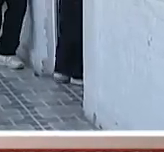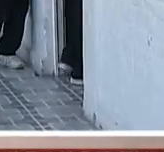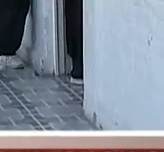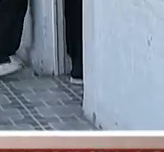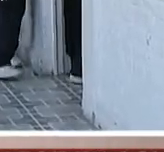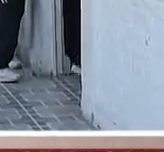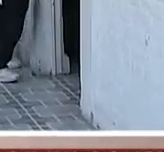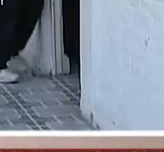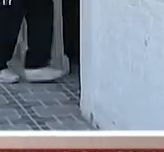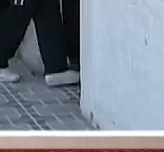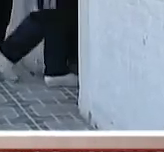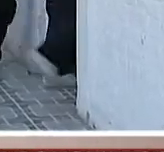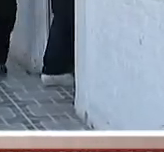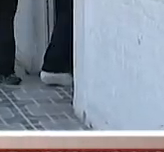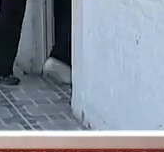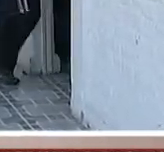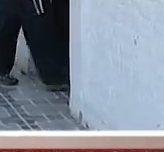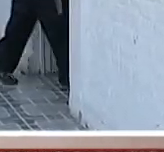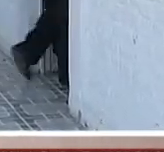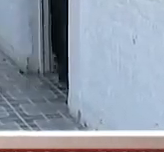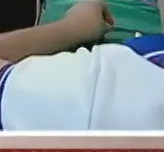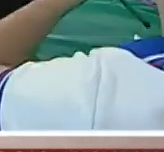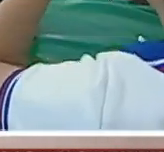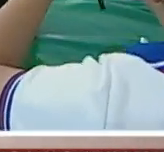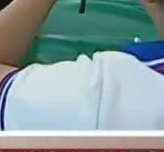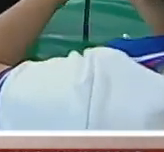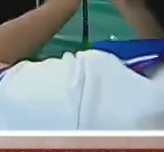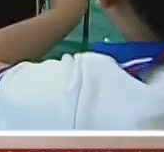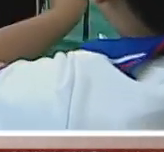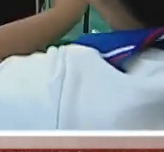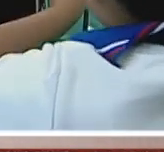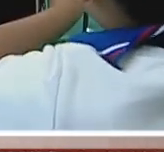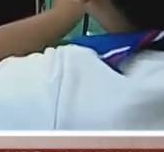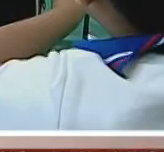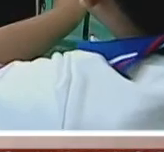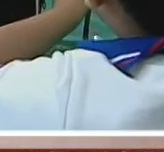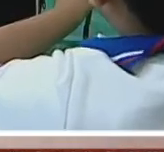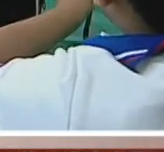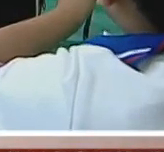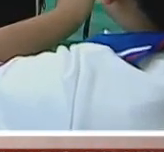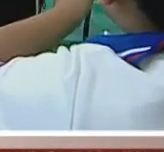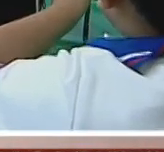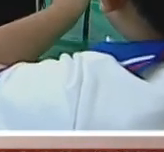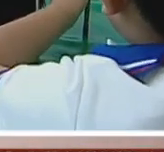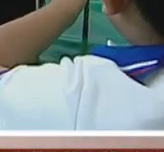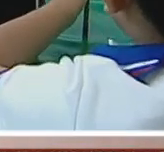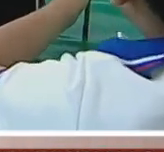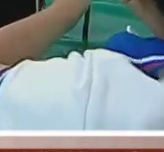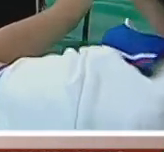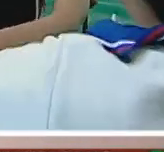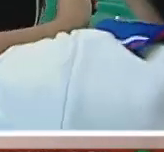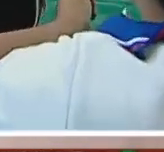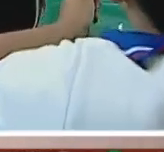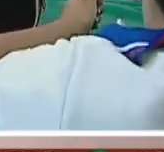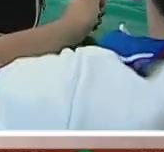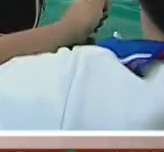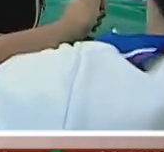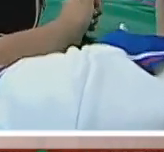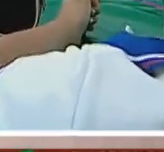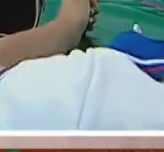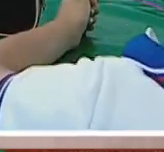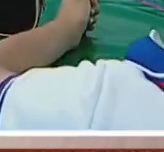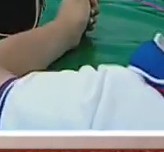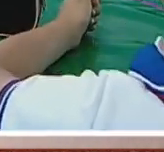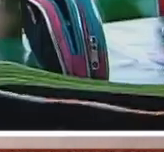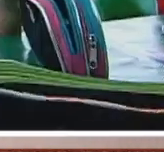vial, que se salvaguarde la integridad tanto de padres de familia como de los alumnos que van a entrar a clases. También se van a contar con